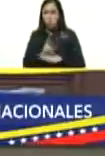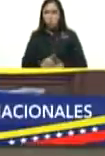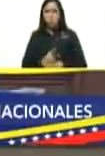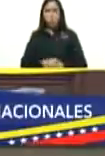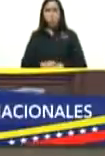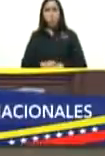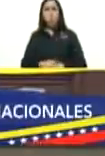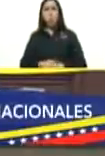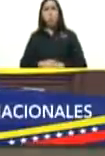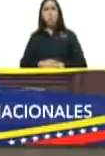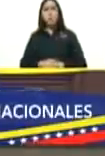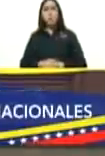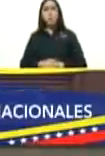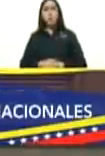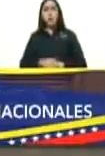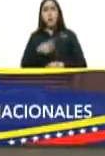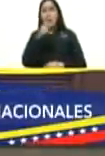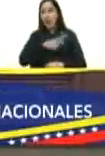empresariales para